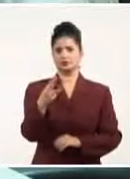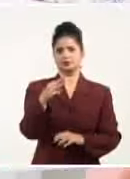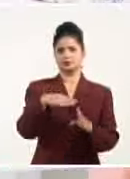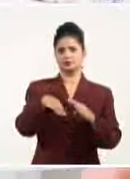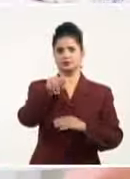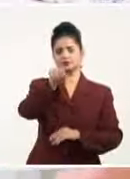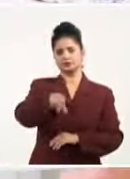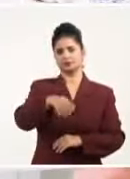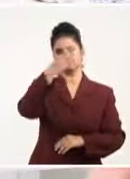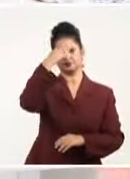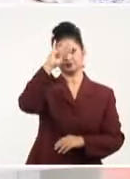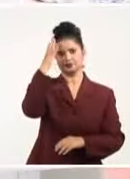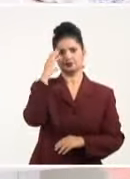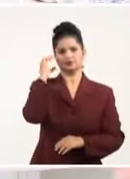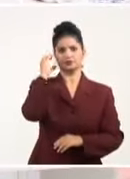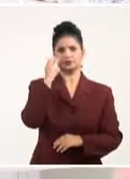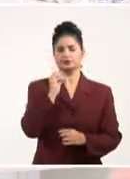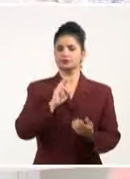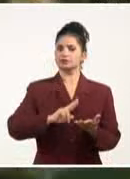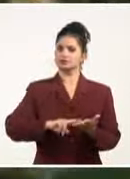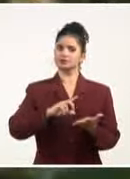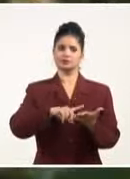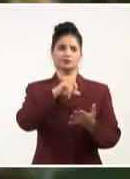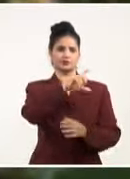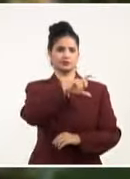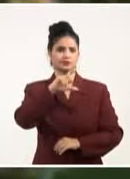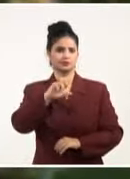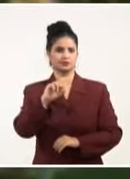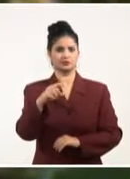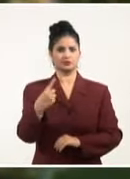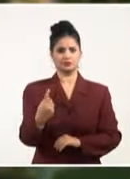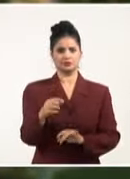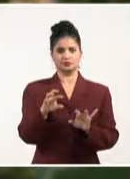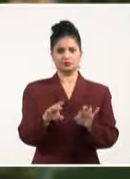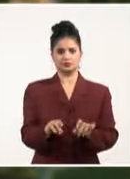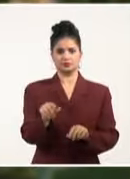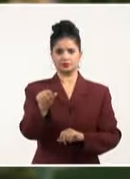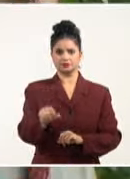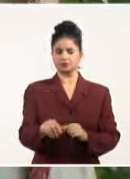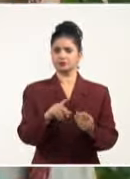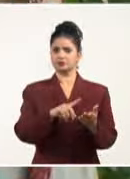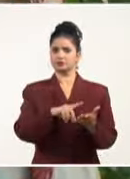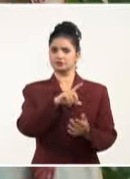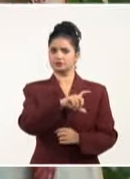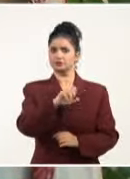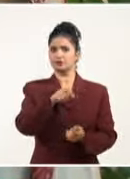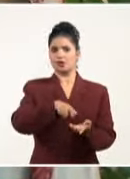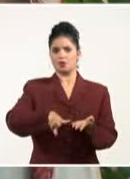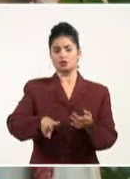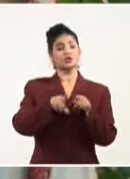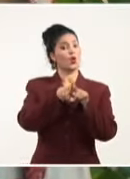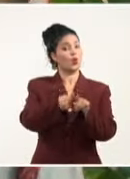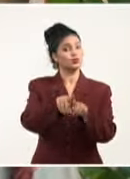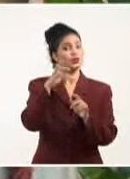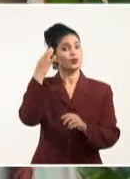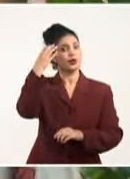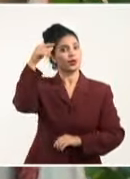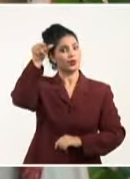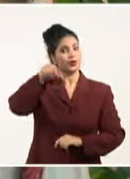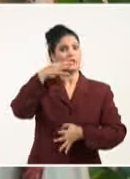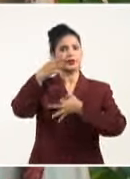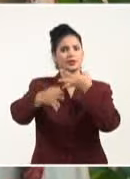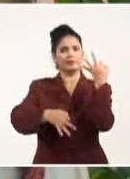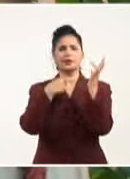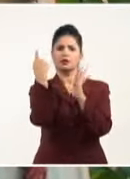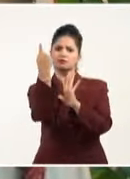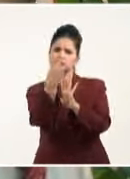Marrero Cruz, el miembro del Comité Central y el primer secretario del partido en la provincia, José Ramón Monteagudo Ruiz, la gobernadora señaló las dificultades en